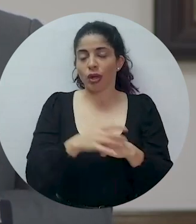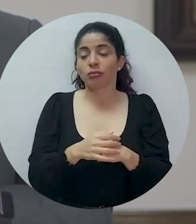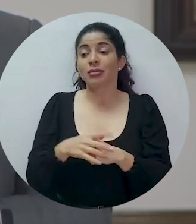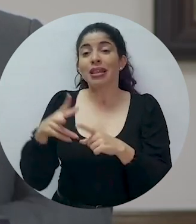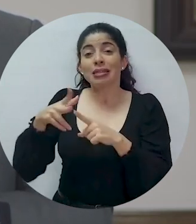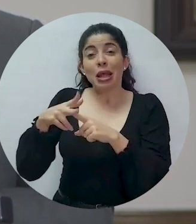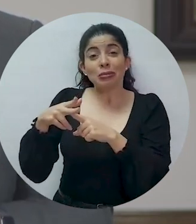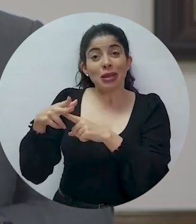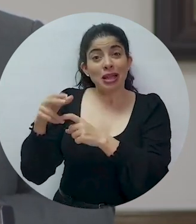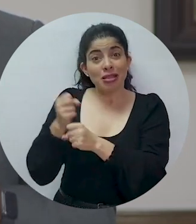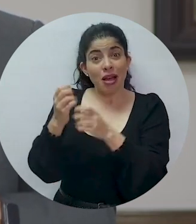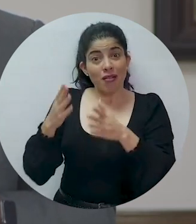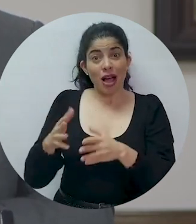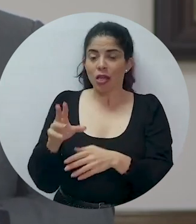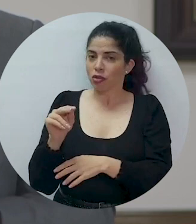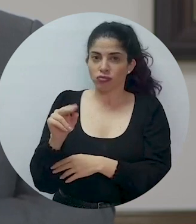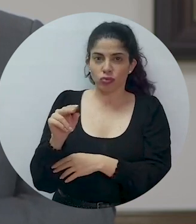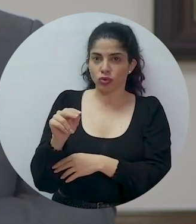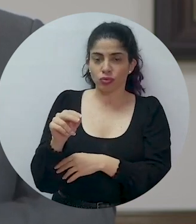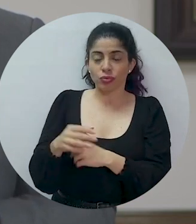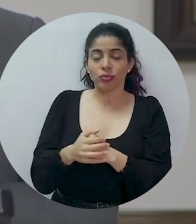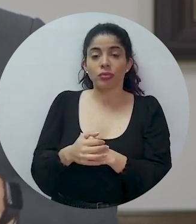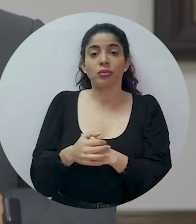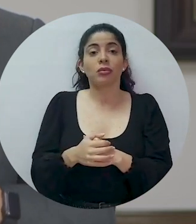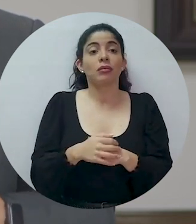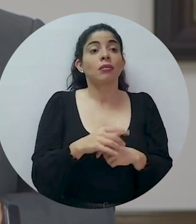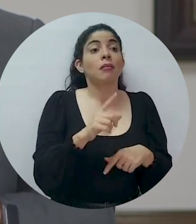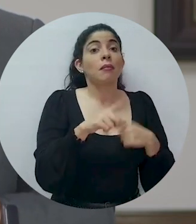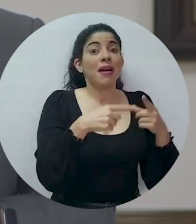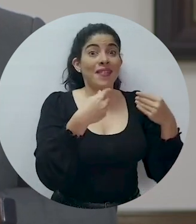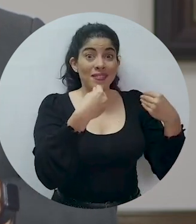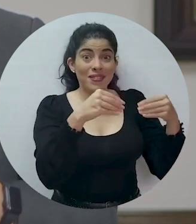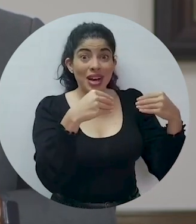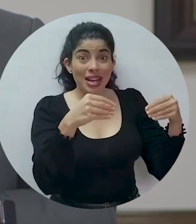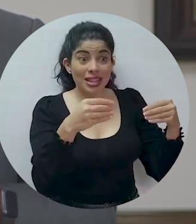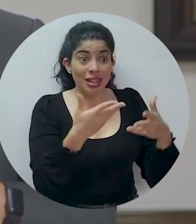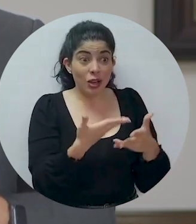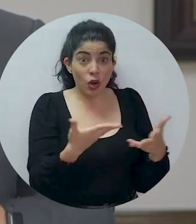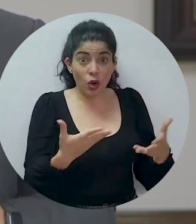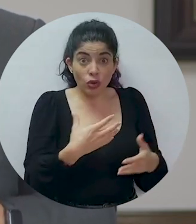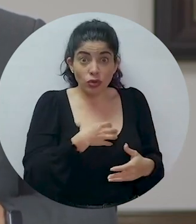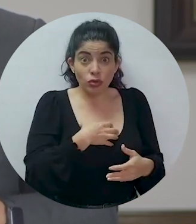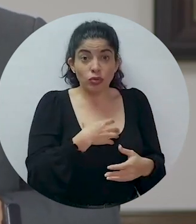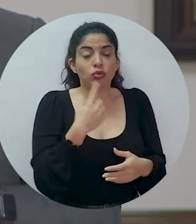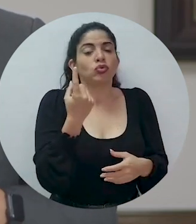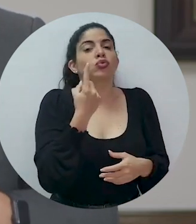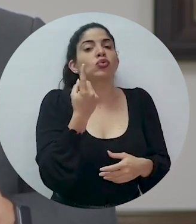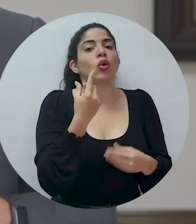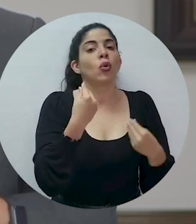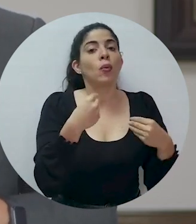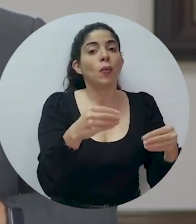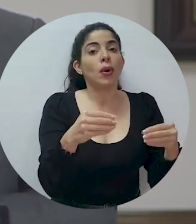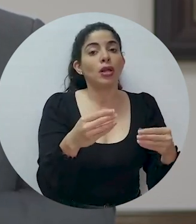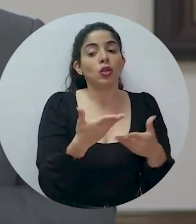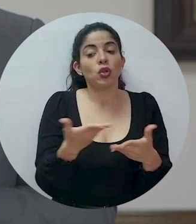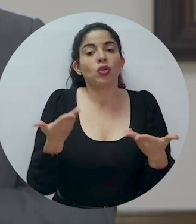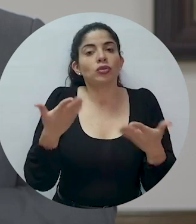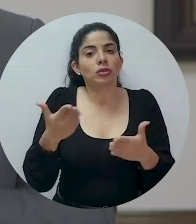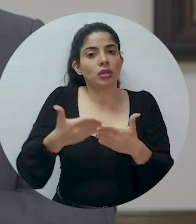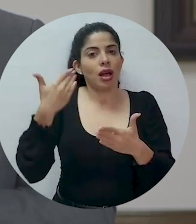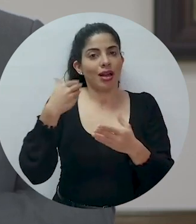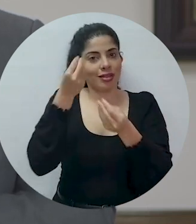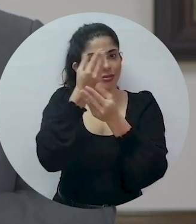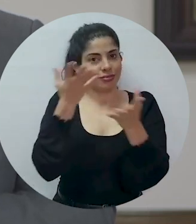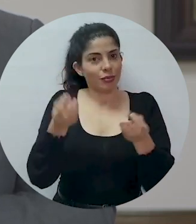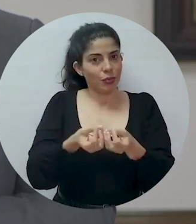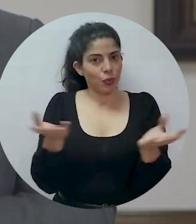habrá despidos masivos de funcionarios. No iremos en venta de activos más allá de lo que ya hemos